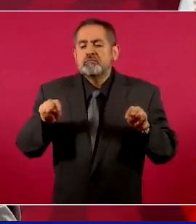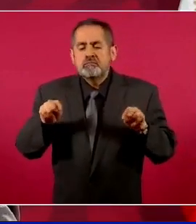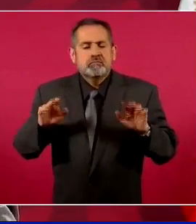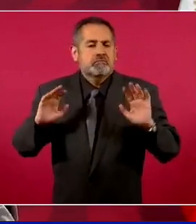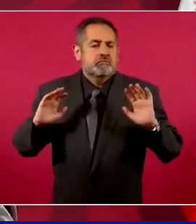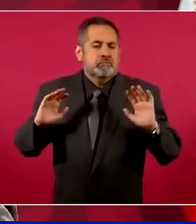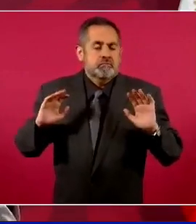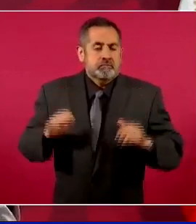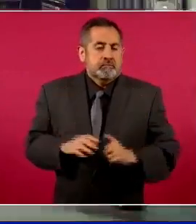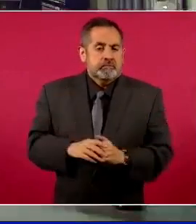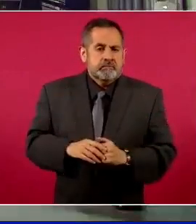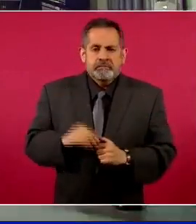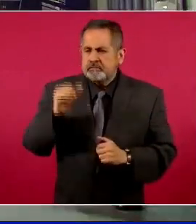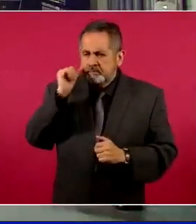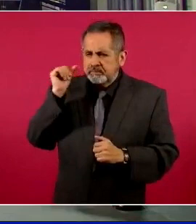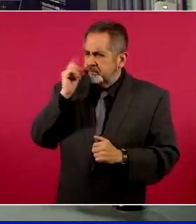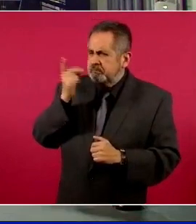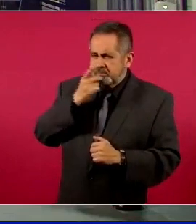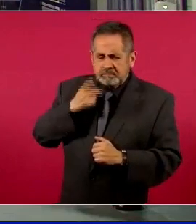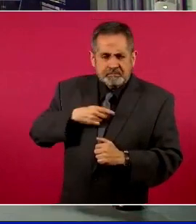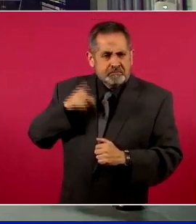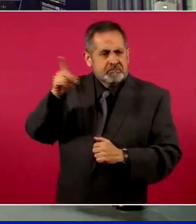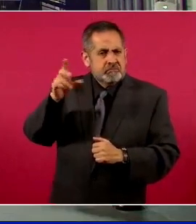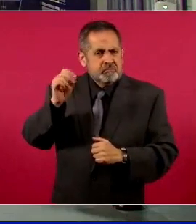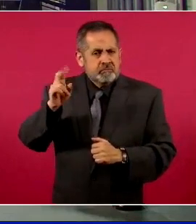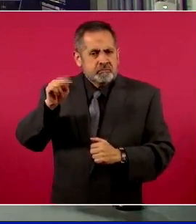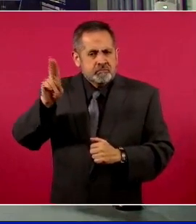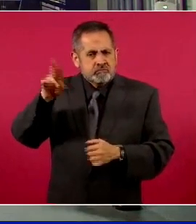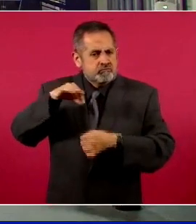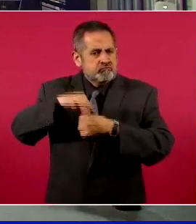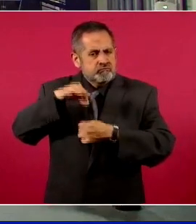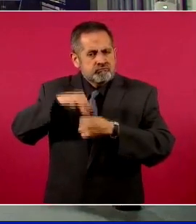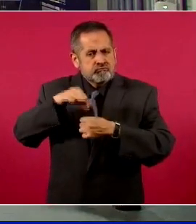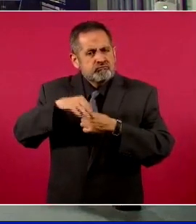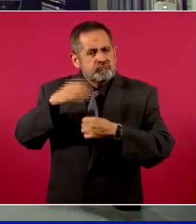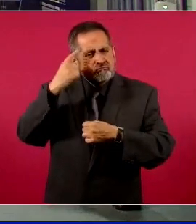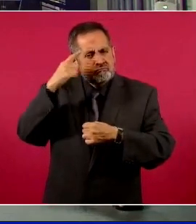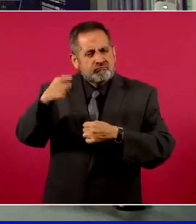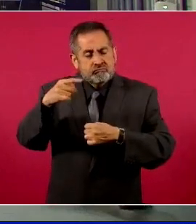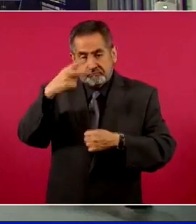Me decían ayer que se votó en la ONU para que